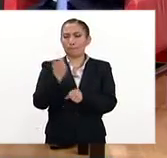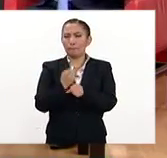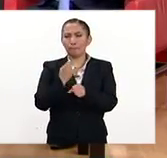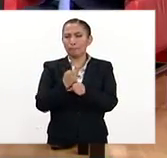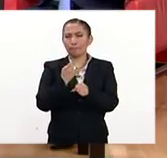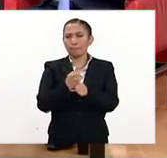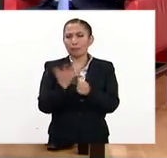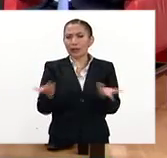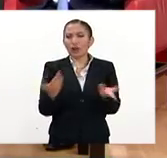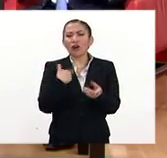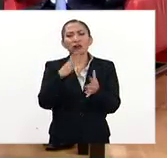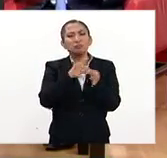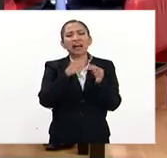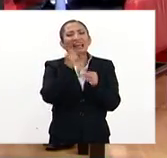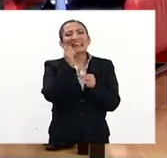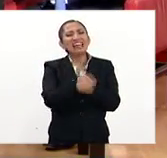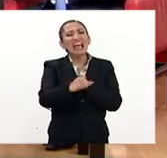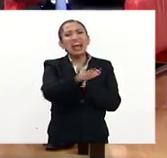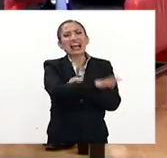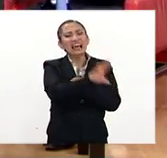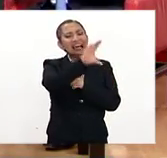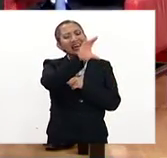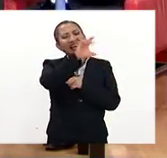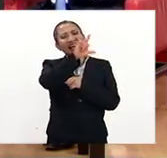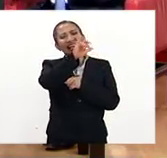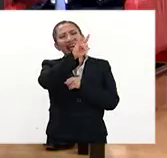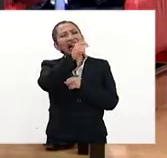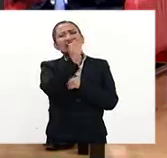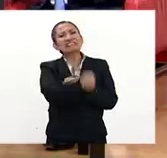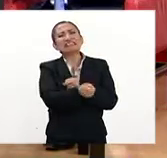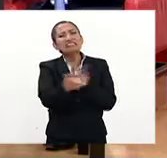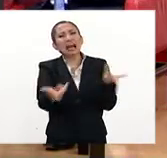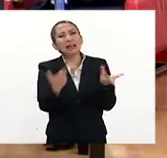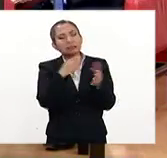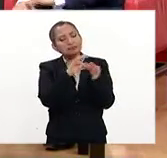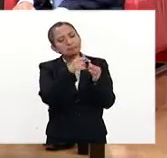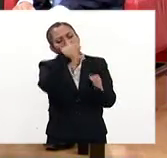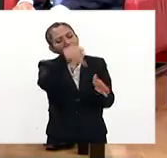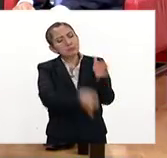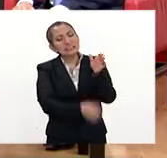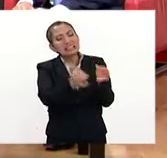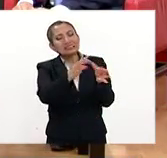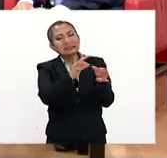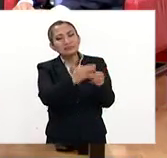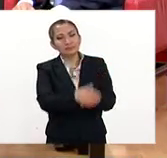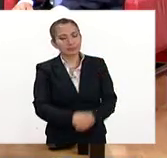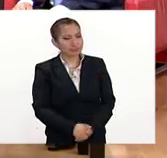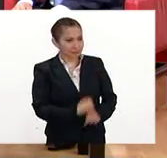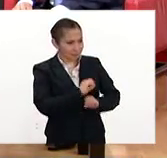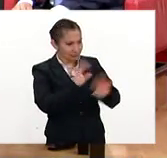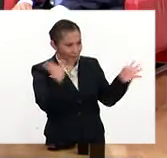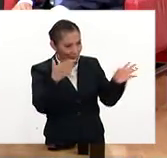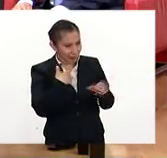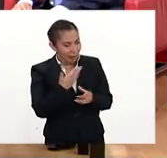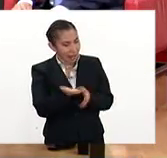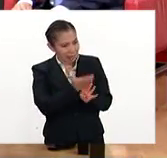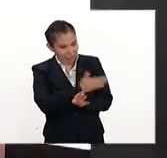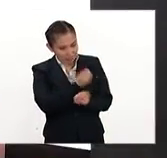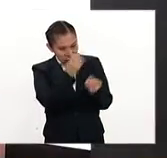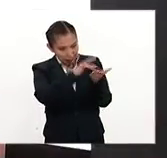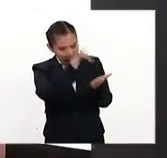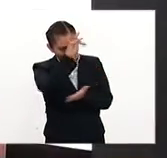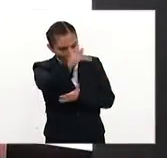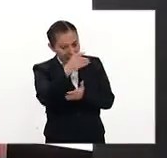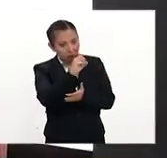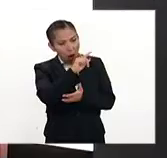instancia platícanos de qué se trata CLIA, ya di un avance, pero tú nos podrás profundizar al respecto. Claro que sí. Bueno, antes que todo, muchas